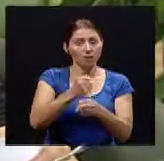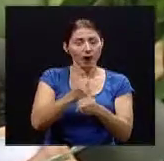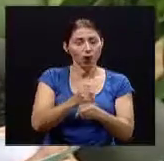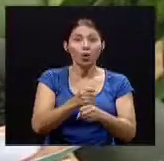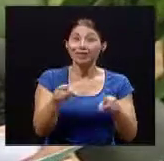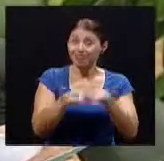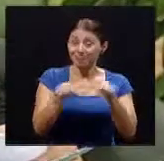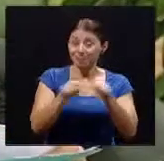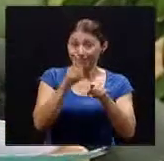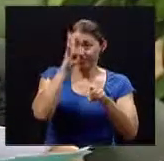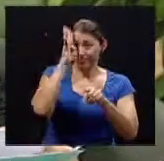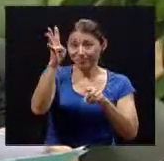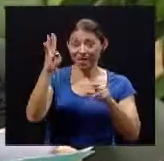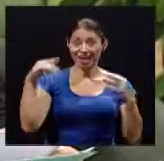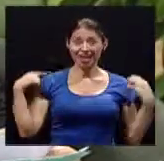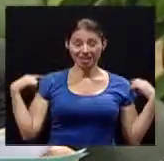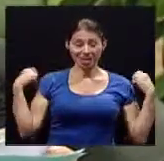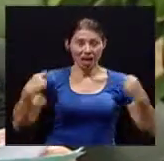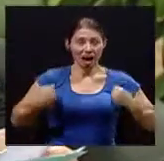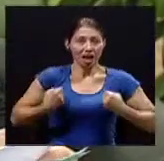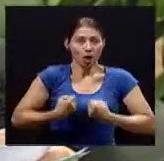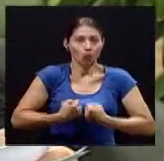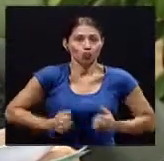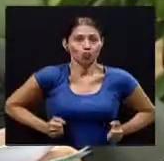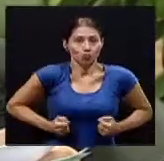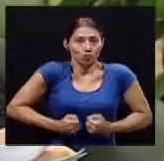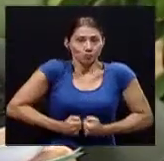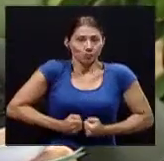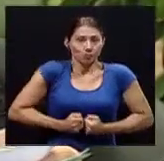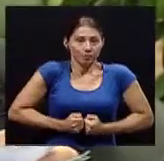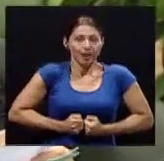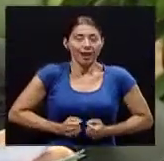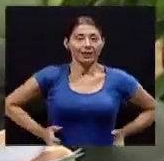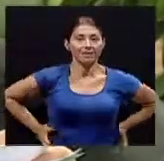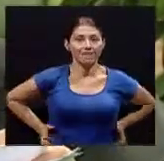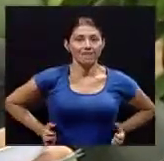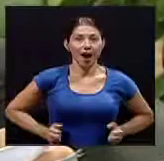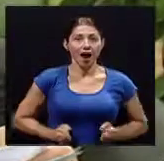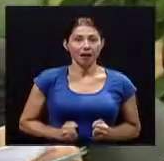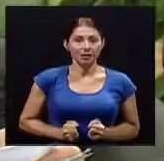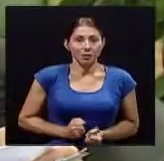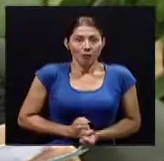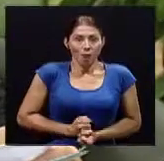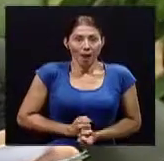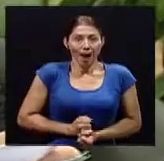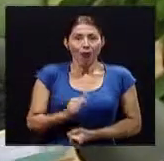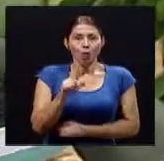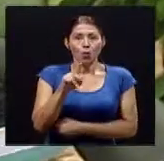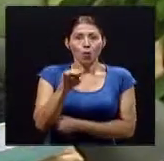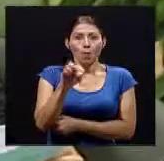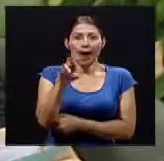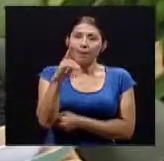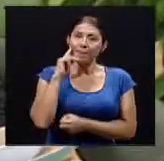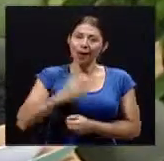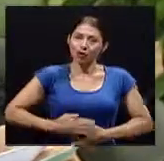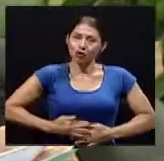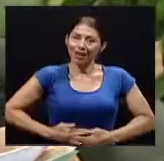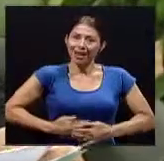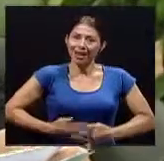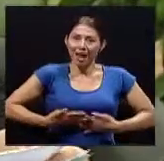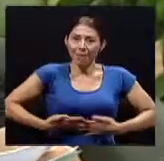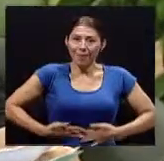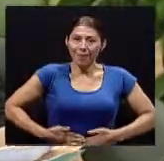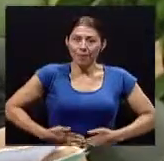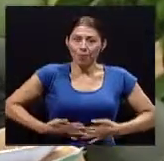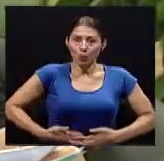fajas lumbares para sostener un poco la pared abdominal sobre todo la pared abdominal deberíamos sostenerla con nuestros propios